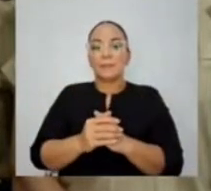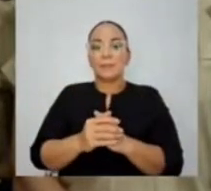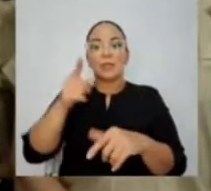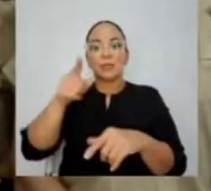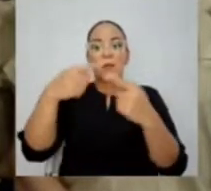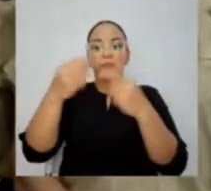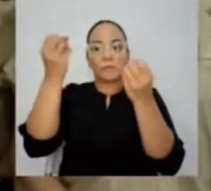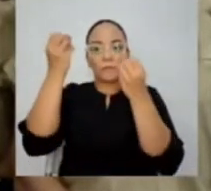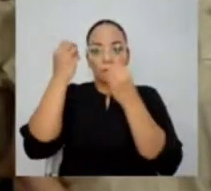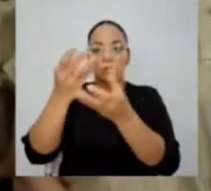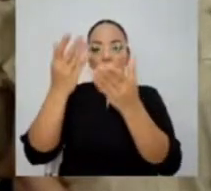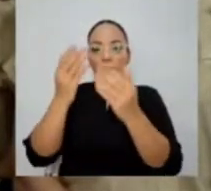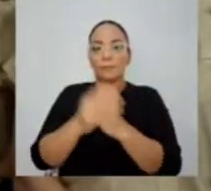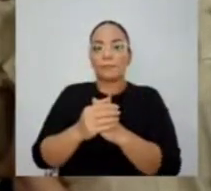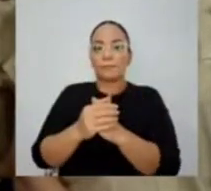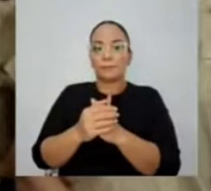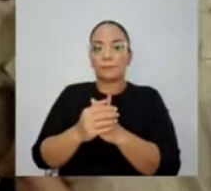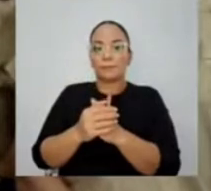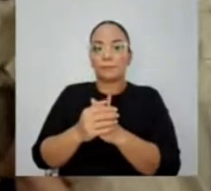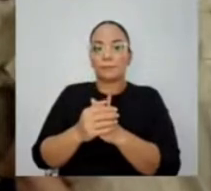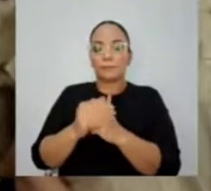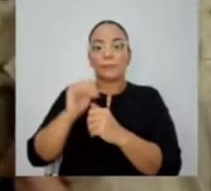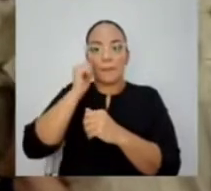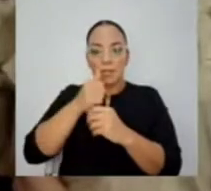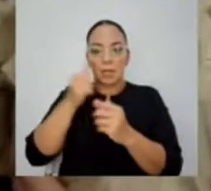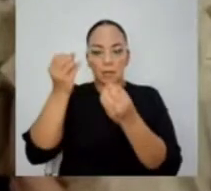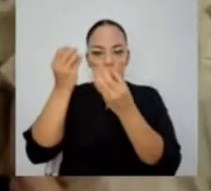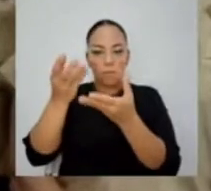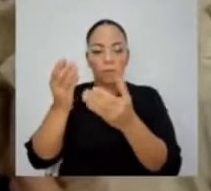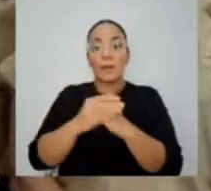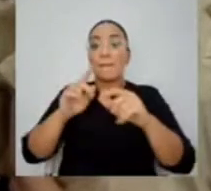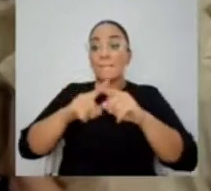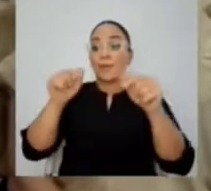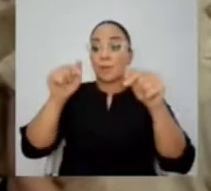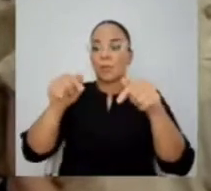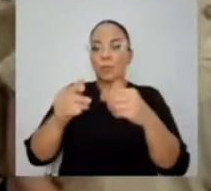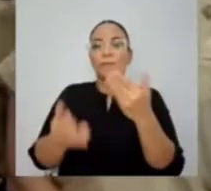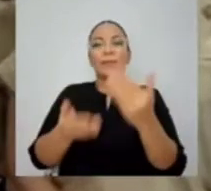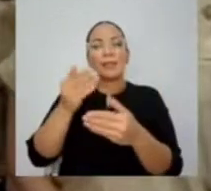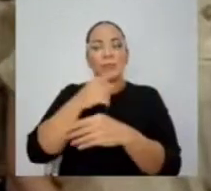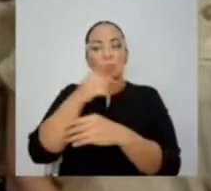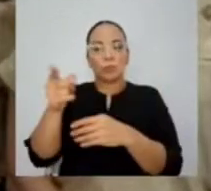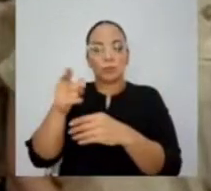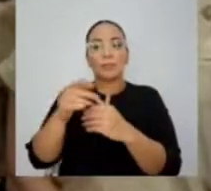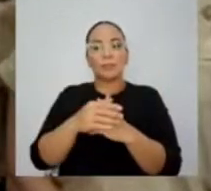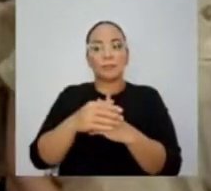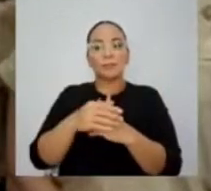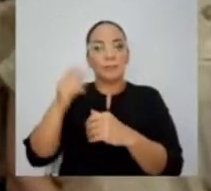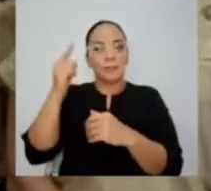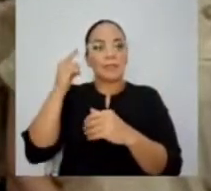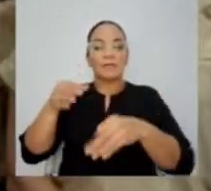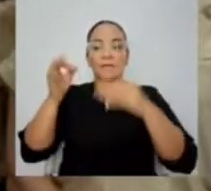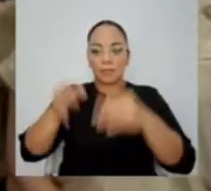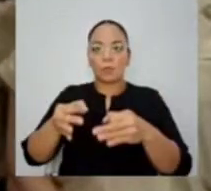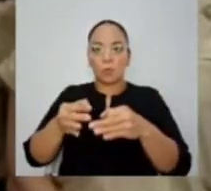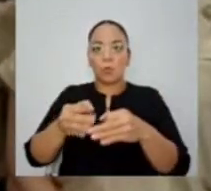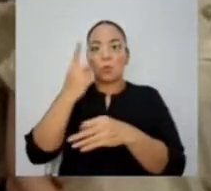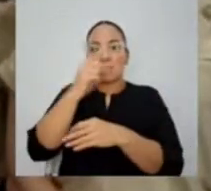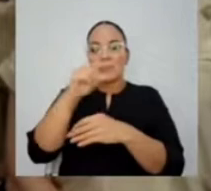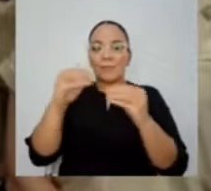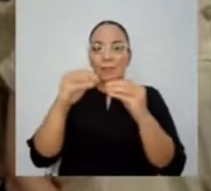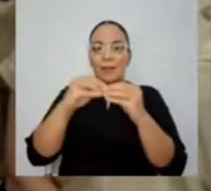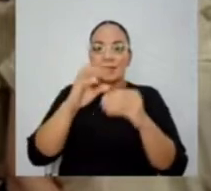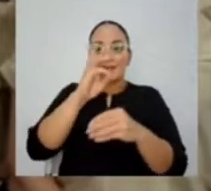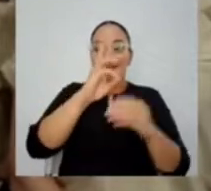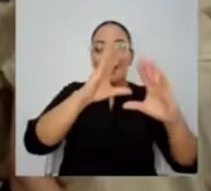anunciar seguramente el día de mañana, pero esto casi que tomen lo definitivo, se va a cerrar una semana más